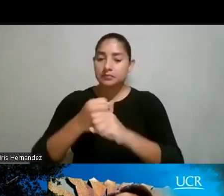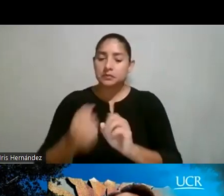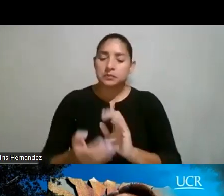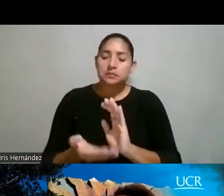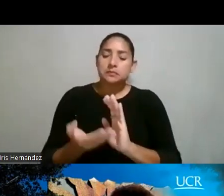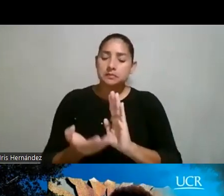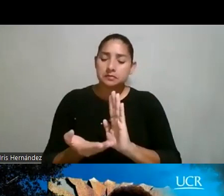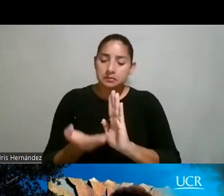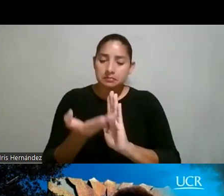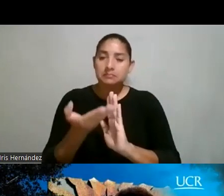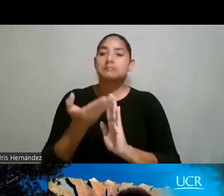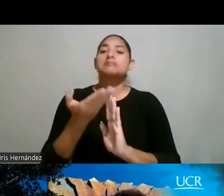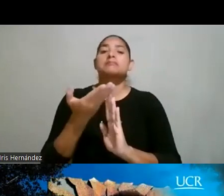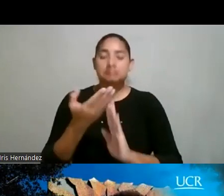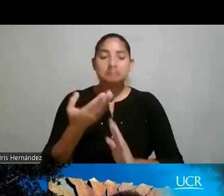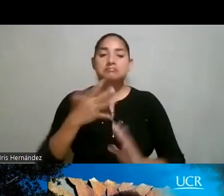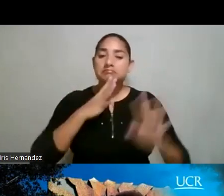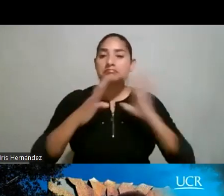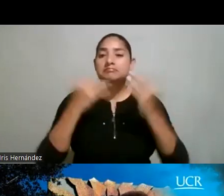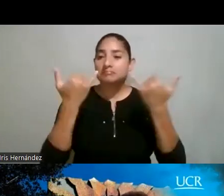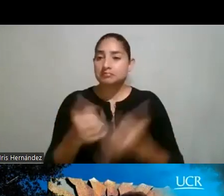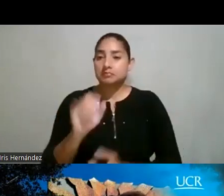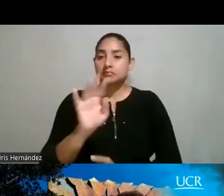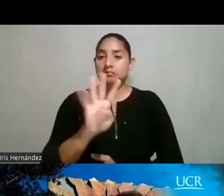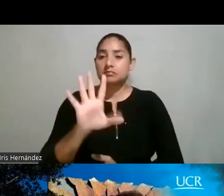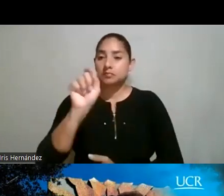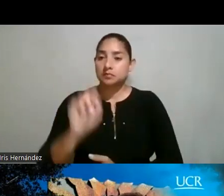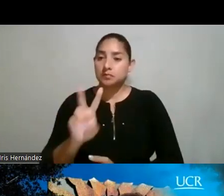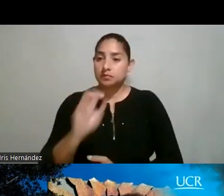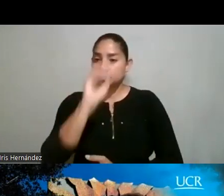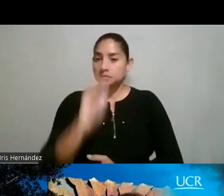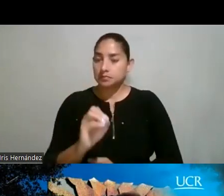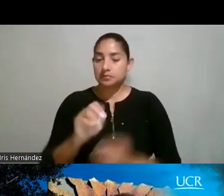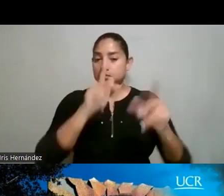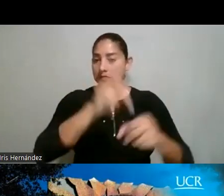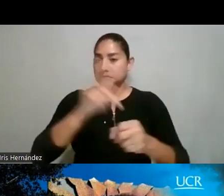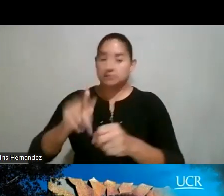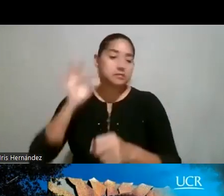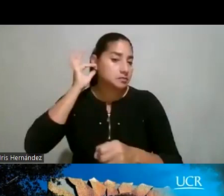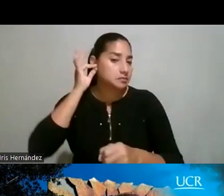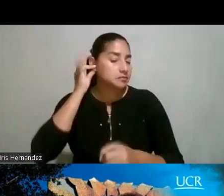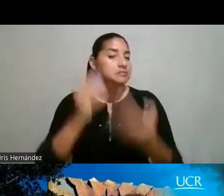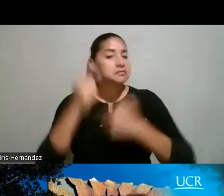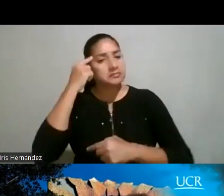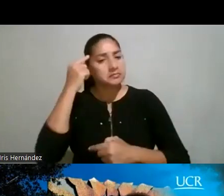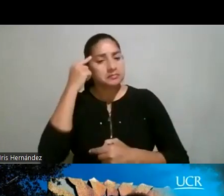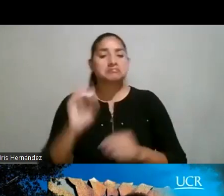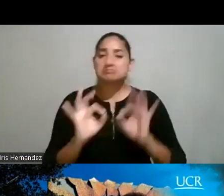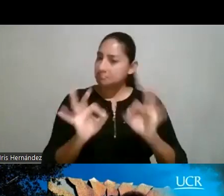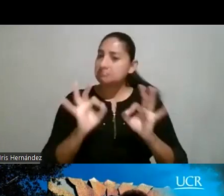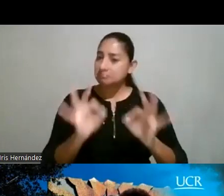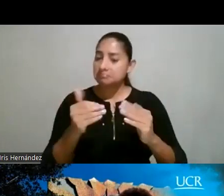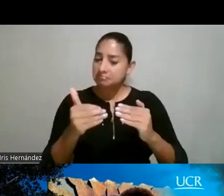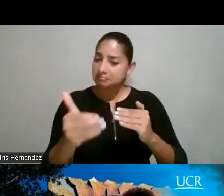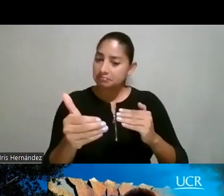incremento y, pues, ya podemos hablar de un 45% de participación de mujeres, que pensaríamos que está bastante bien, ¿verdad? Pero